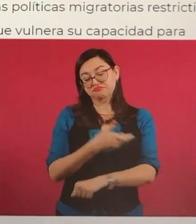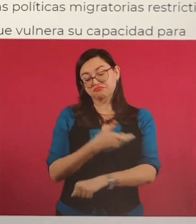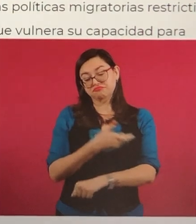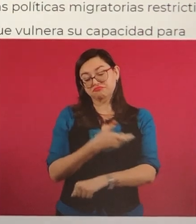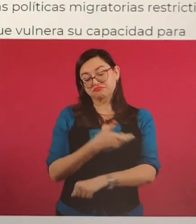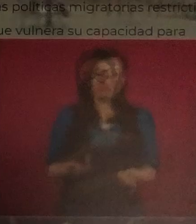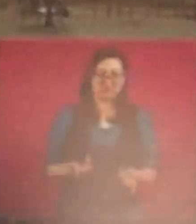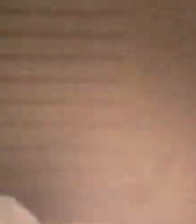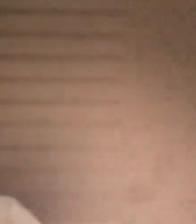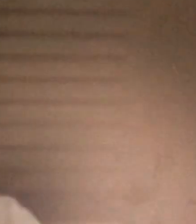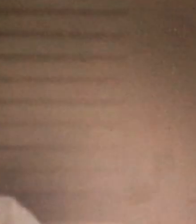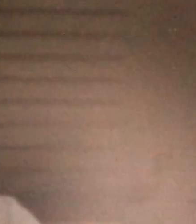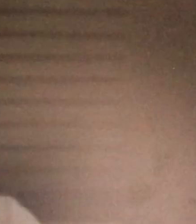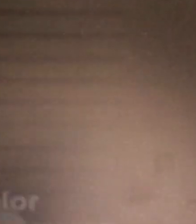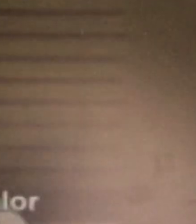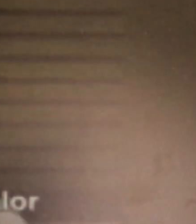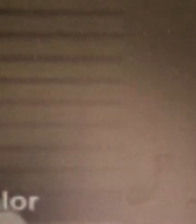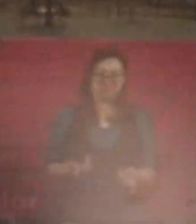Permítame un segundito.